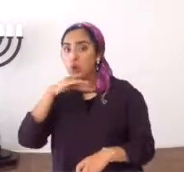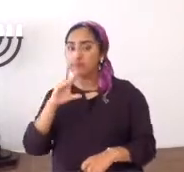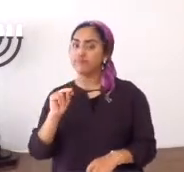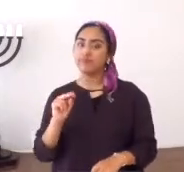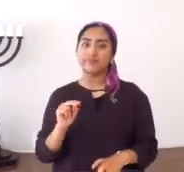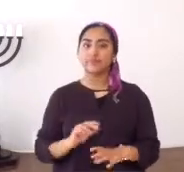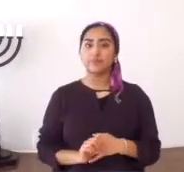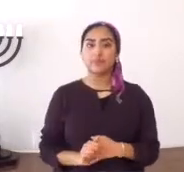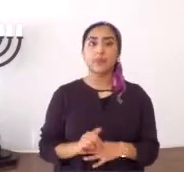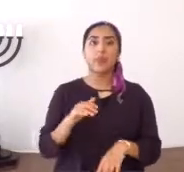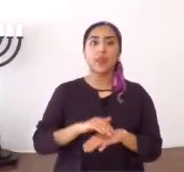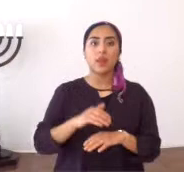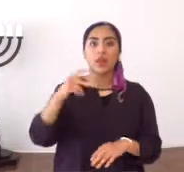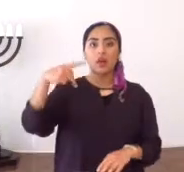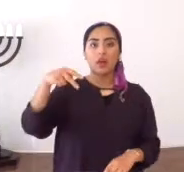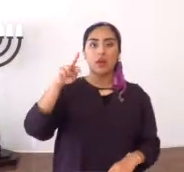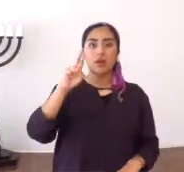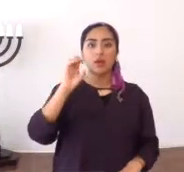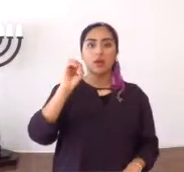perlas, a los cerdos,